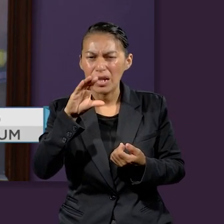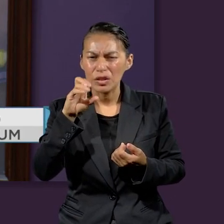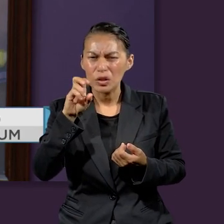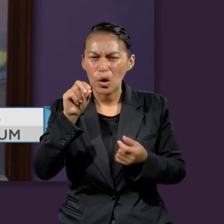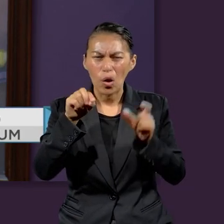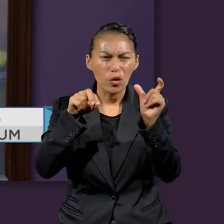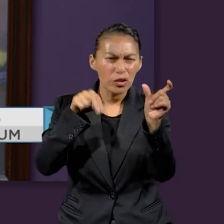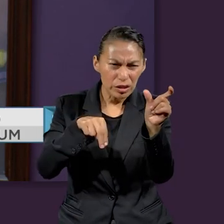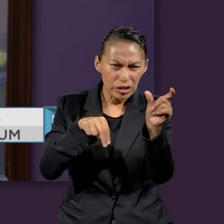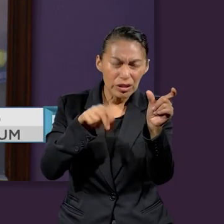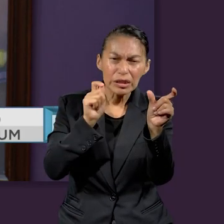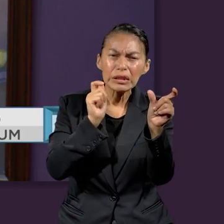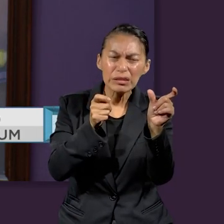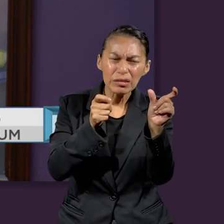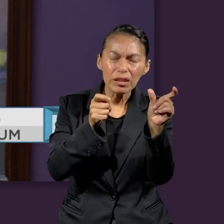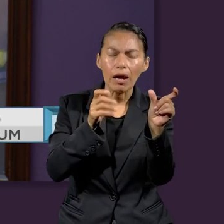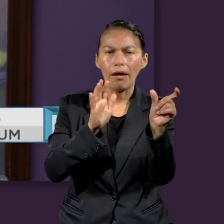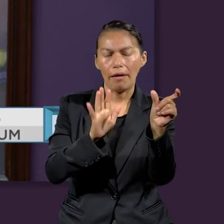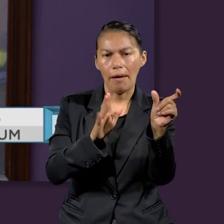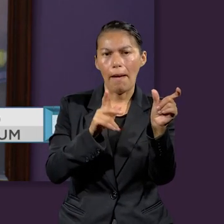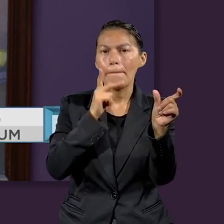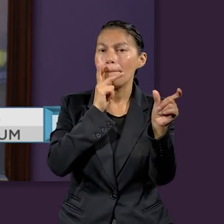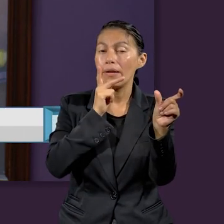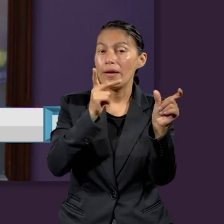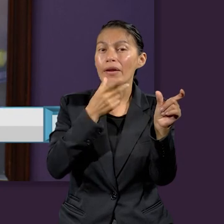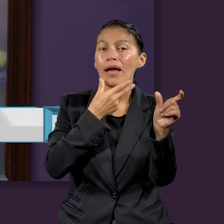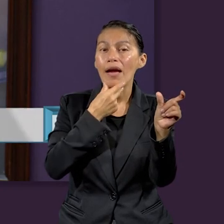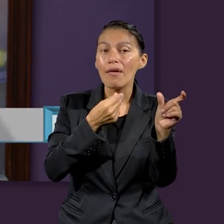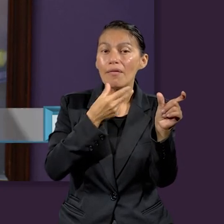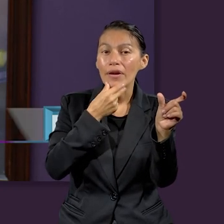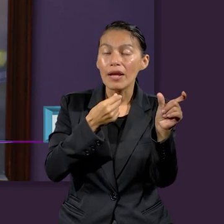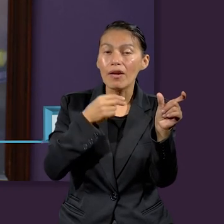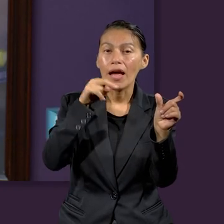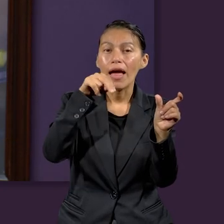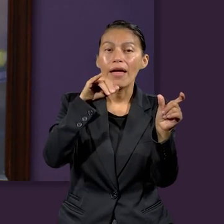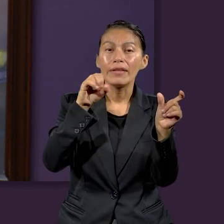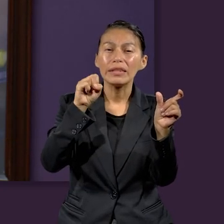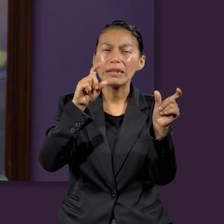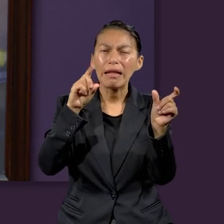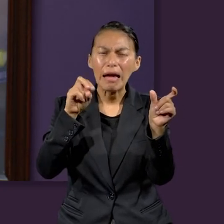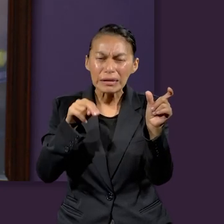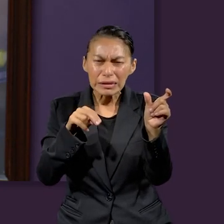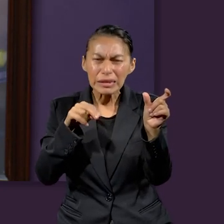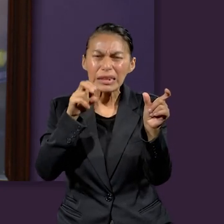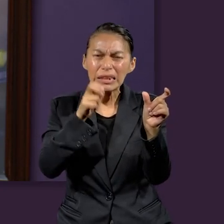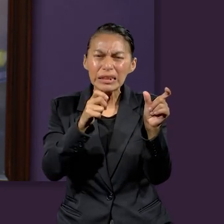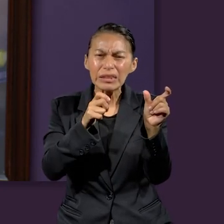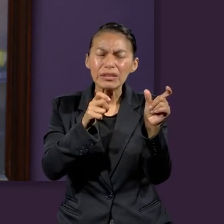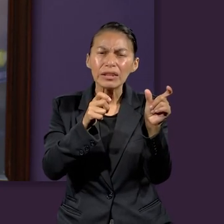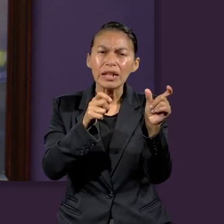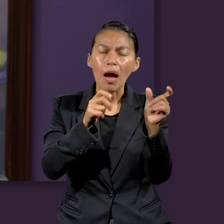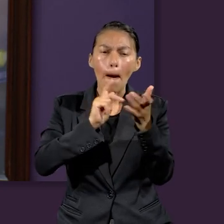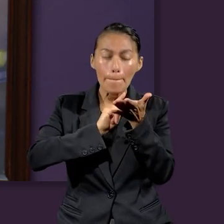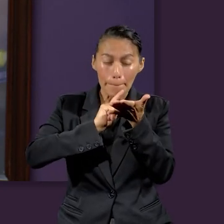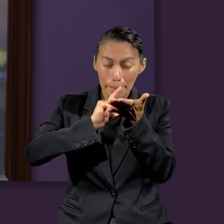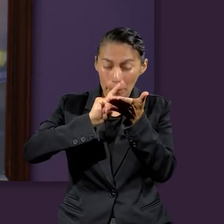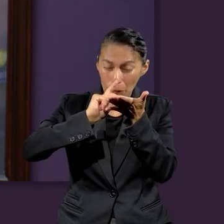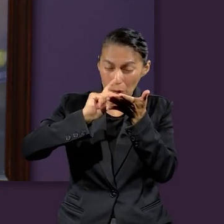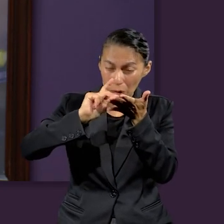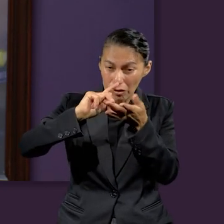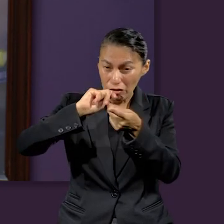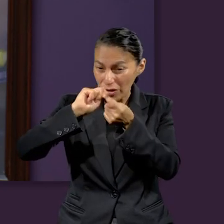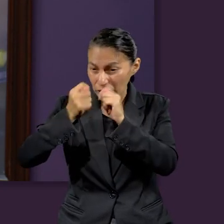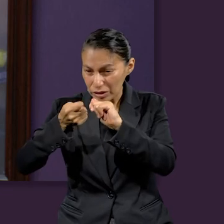sabemos que la palabra expiación proviene de una palabra hebrea, de la palabra nisdak, que se traduce